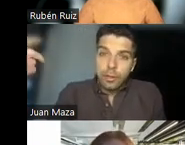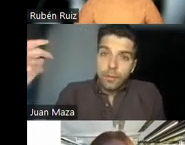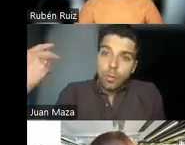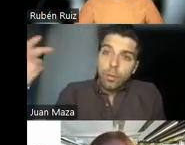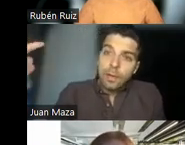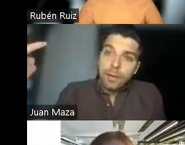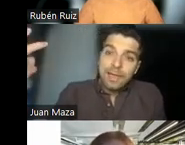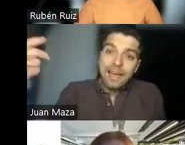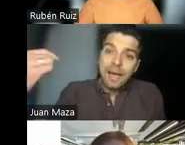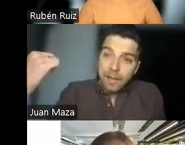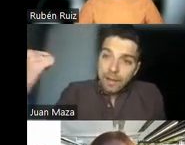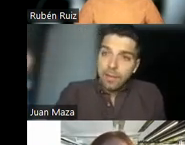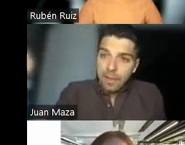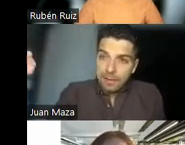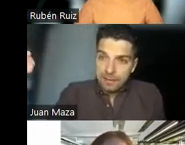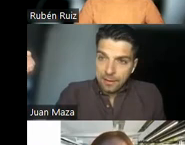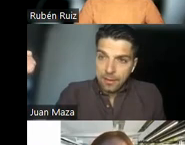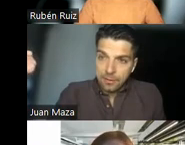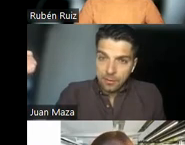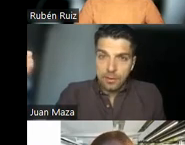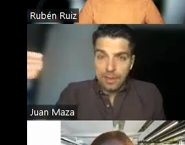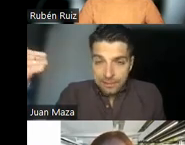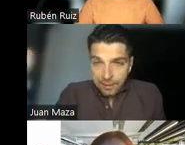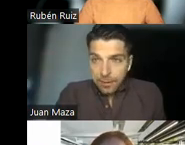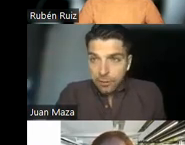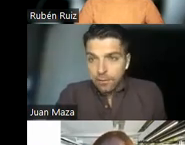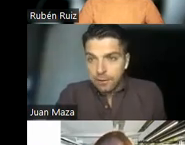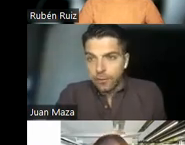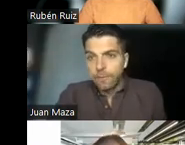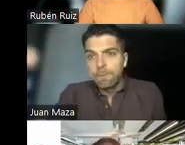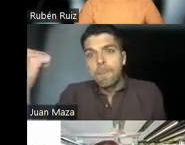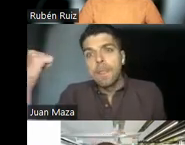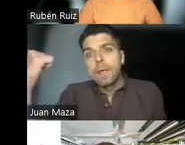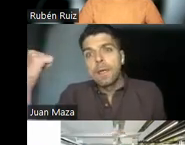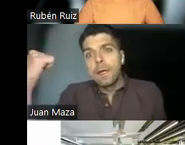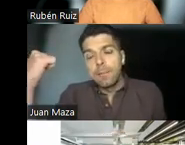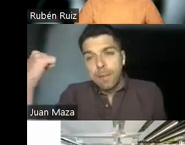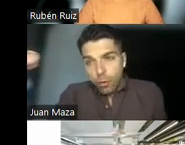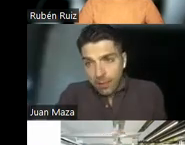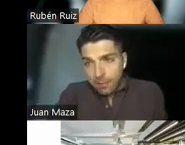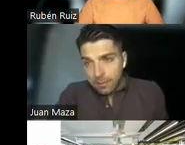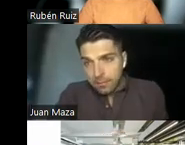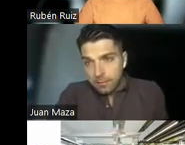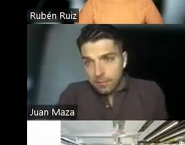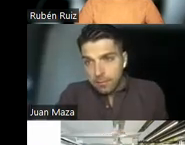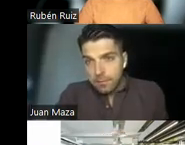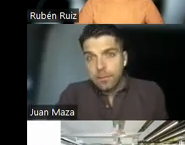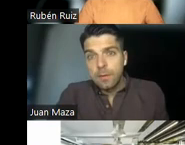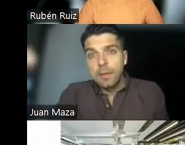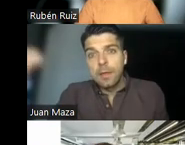dos conclusiones. Una, que la adherencia al tratamiento, al entrenamiento olfatorio, mejoraba.